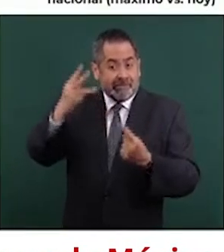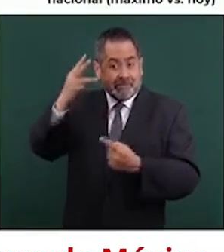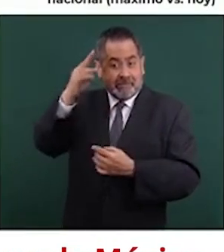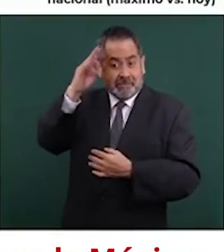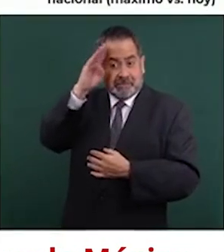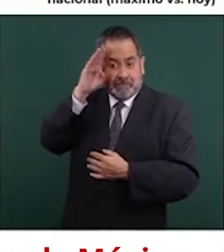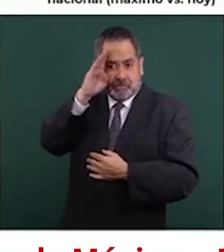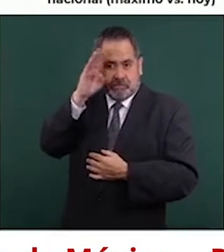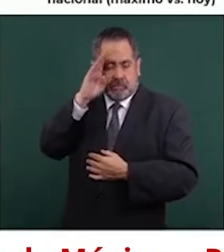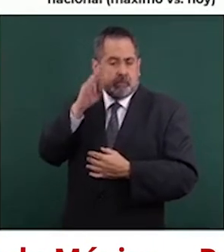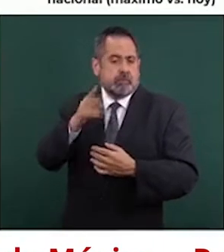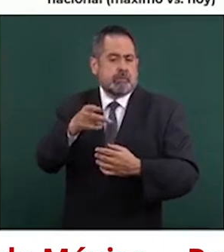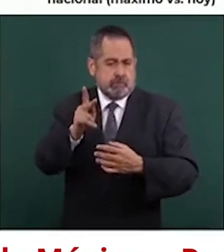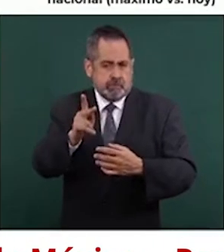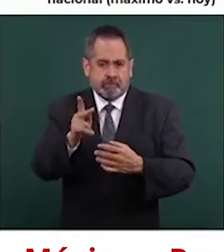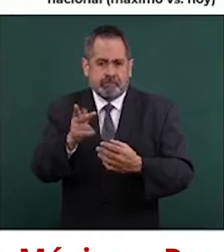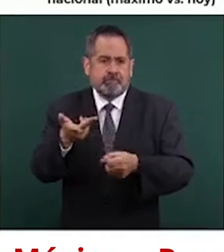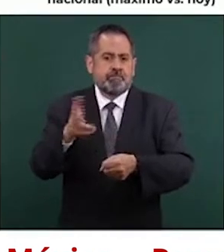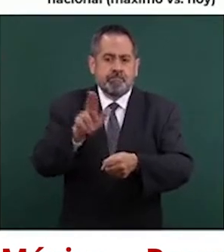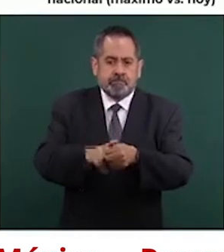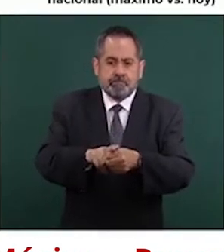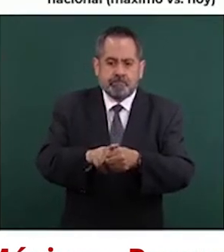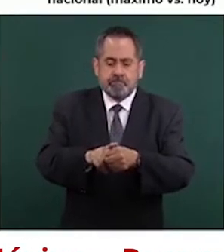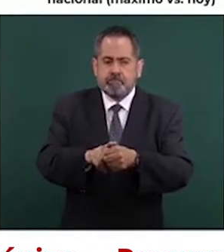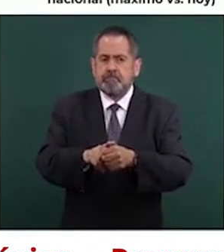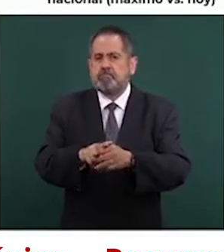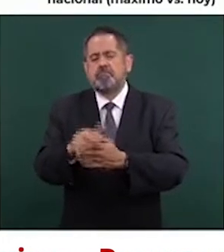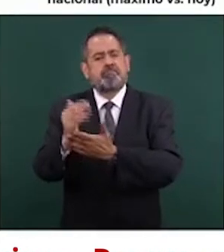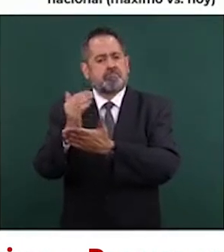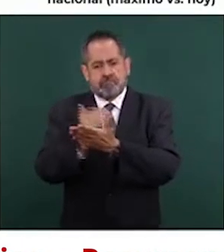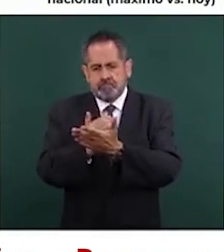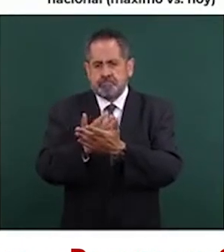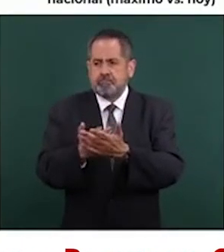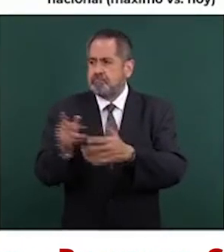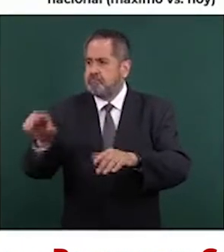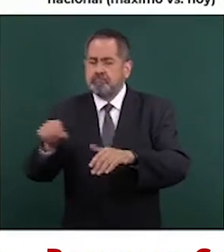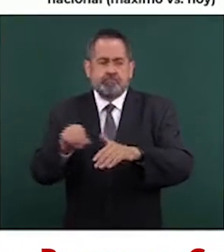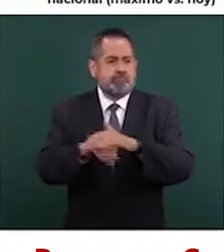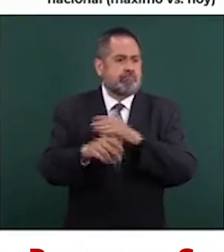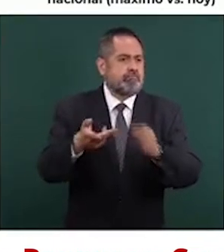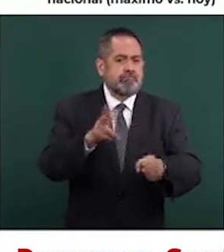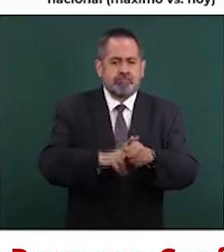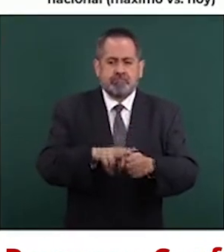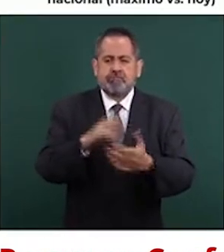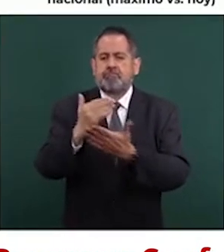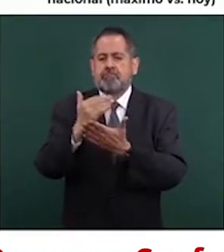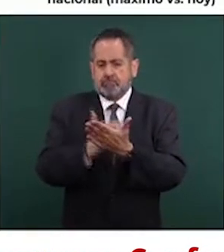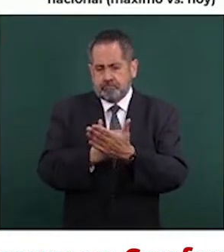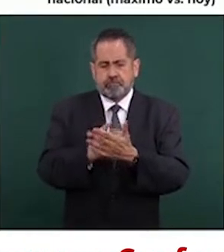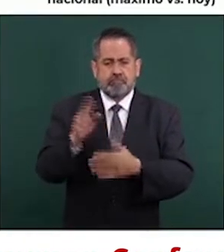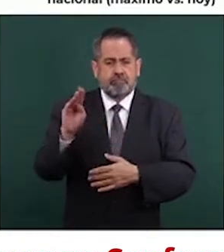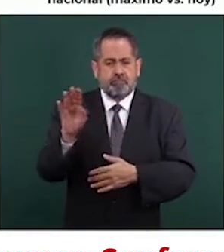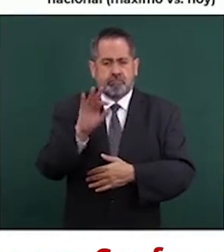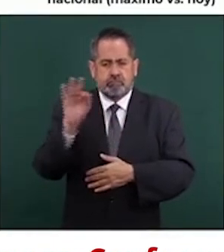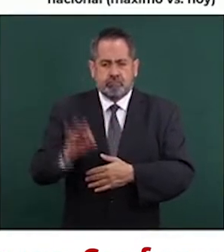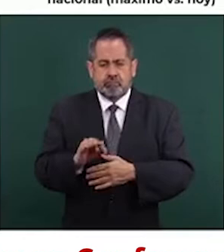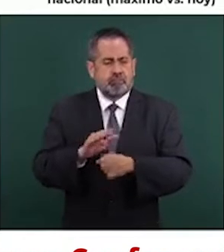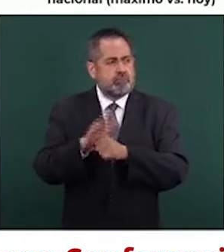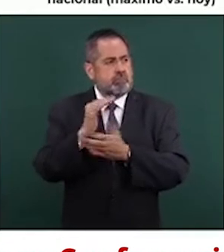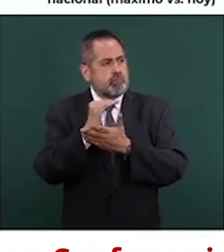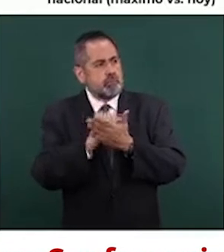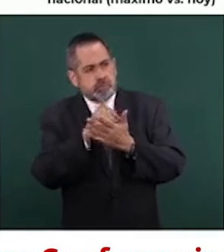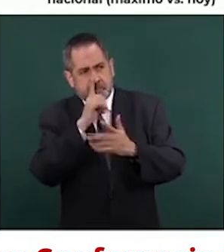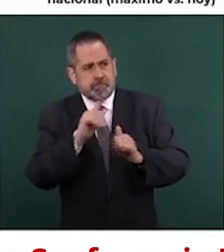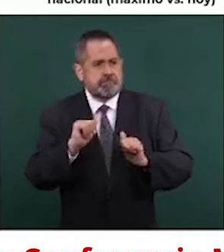de hospitalizaciones o de defunciones fue muy significativamente menor, cerca del noventa por ciento prácticamente de reducción,